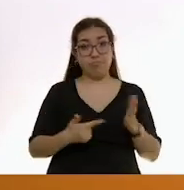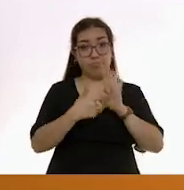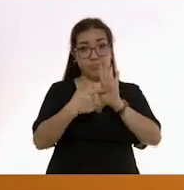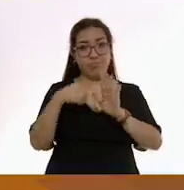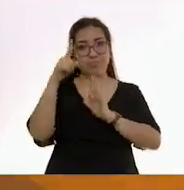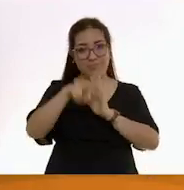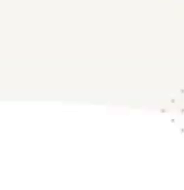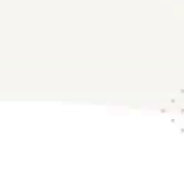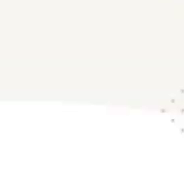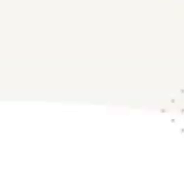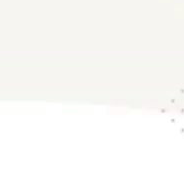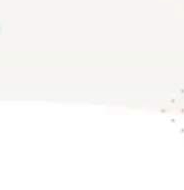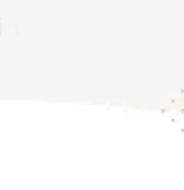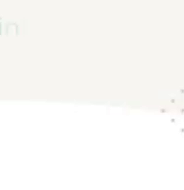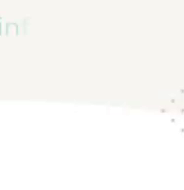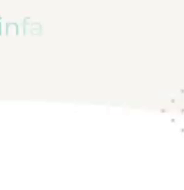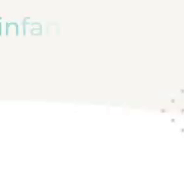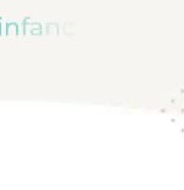el siguiente video.